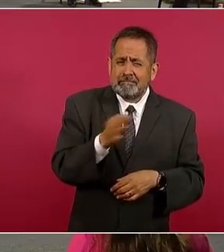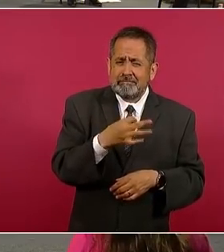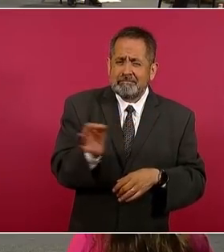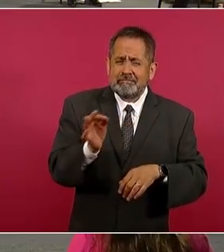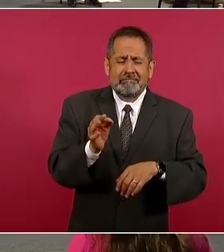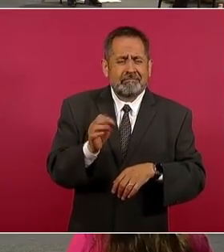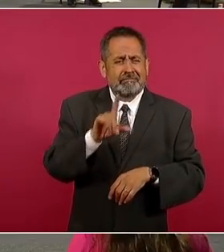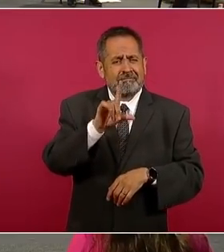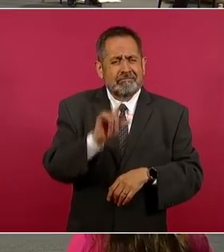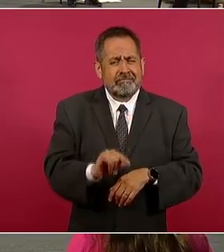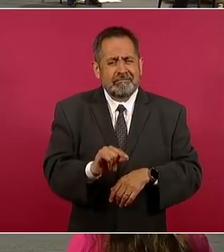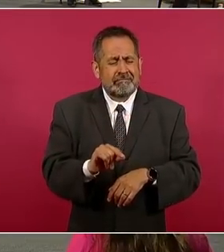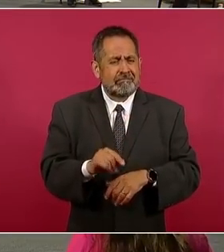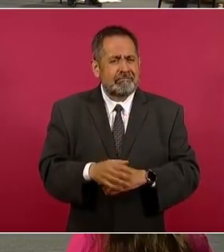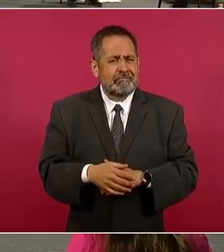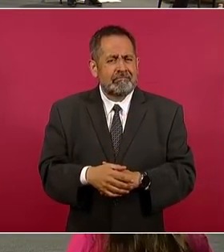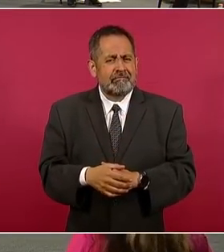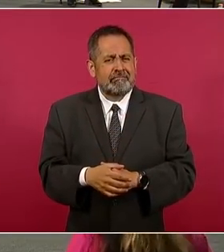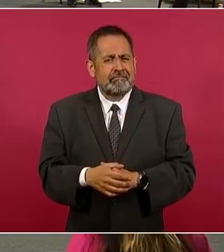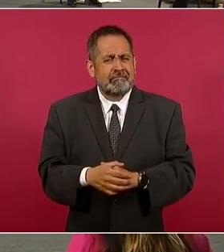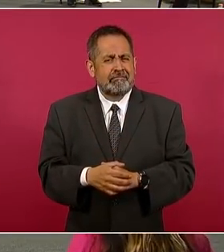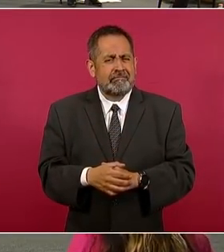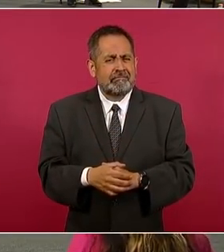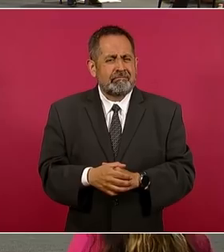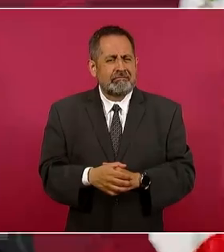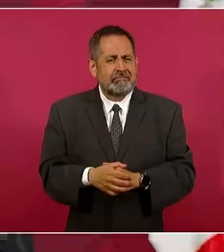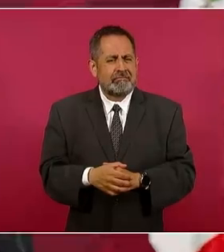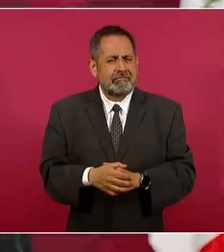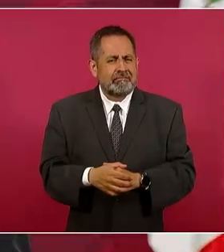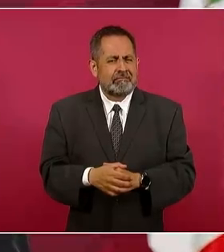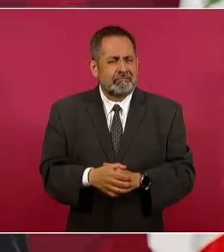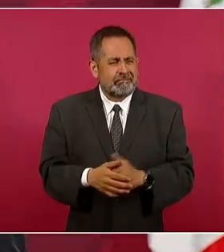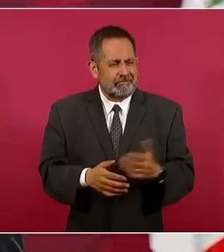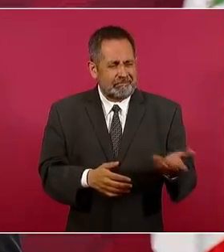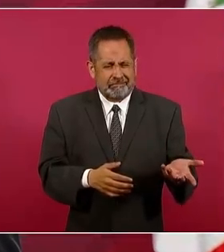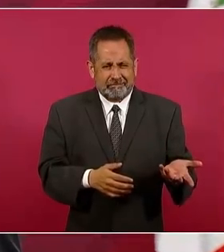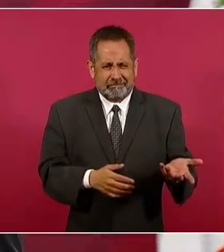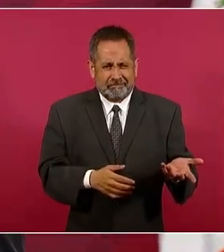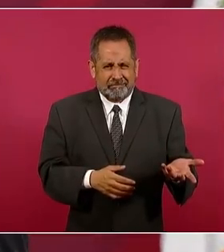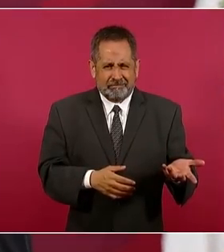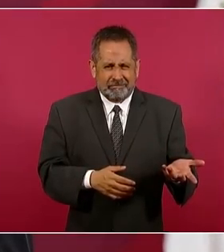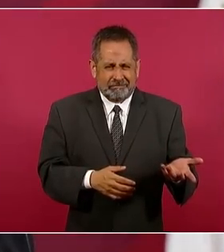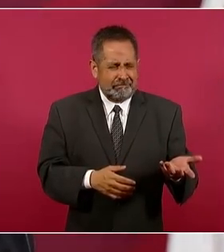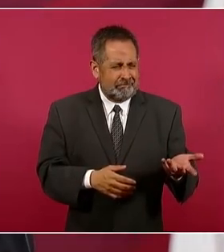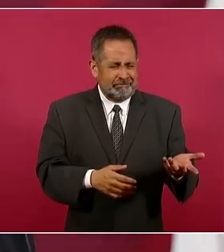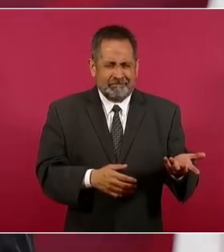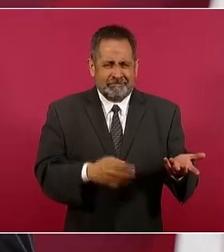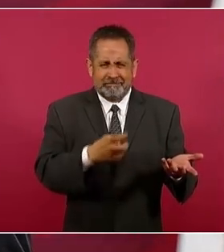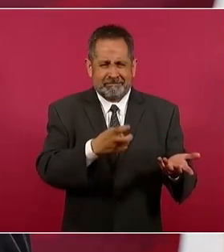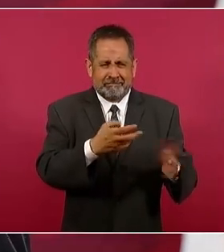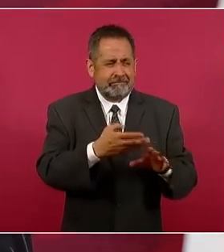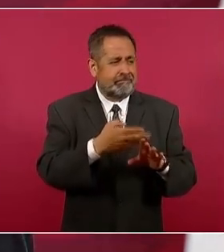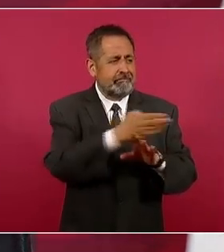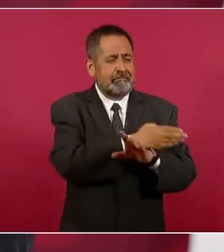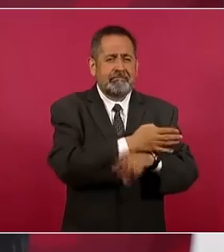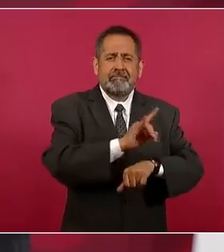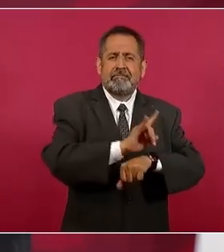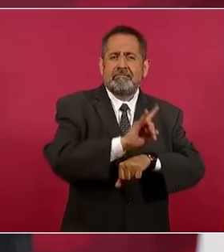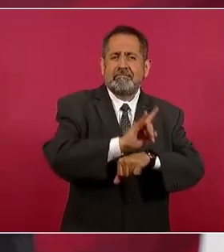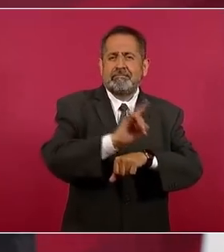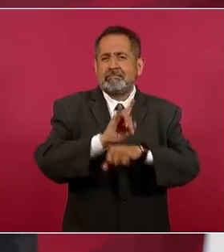Esto no sucedía antes porque todo era pura simulación.